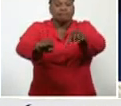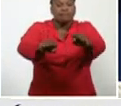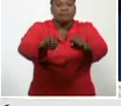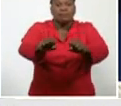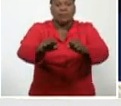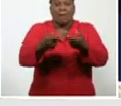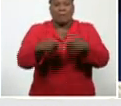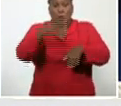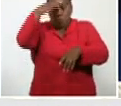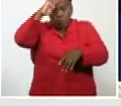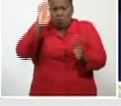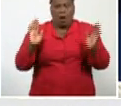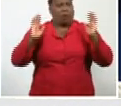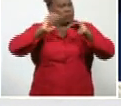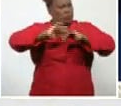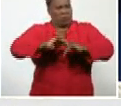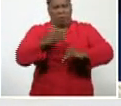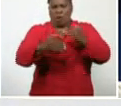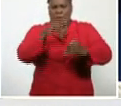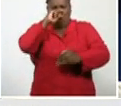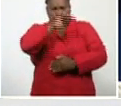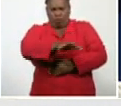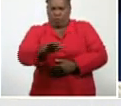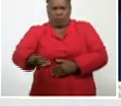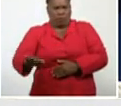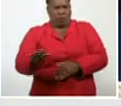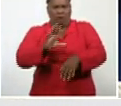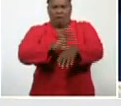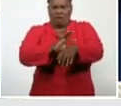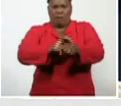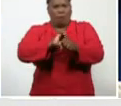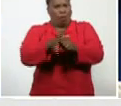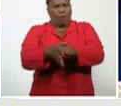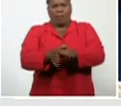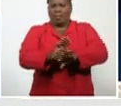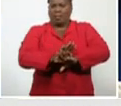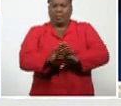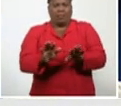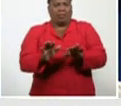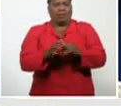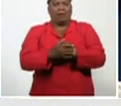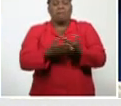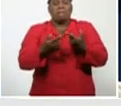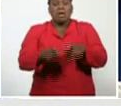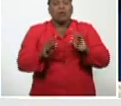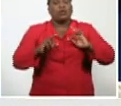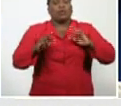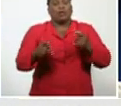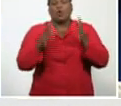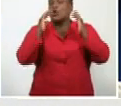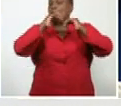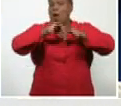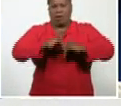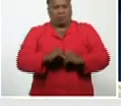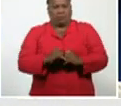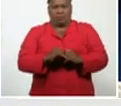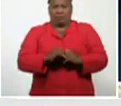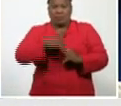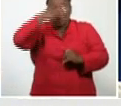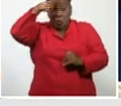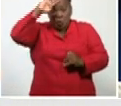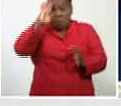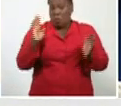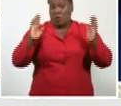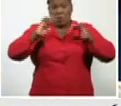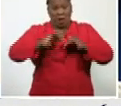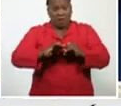atención, diferenciada, de forma, intensiva, pero, reitero, no hemos tenido, incluso, de lo que pudimos